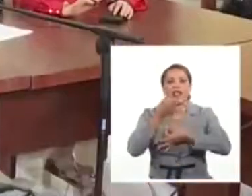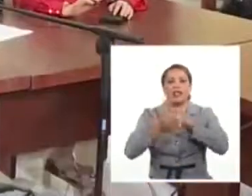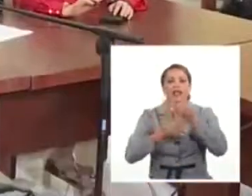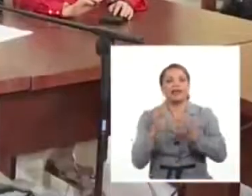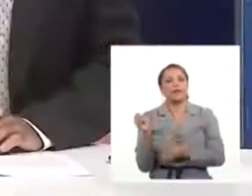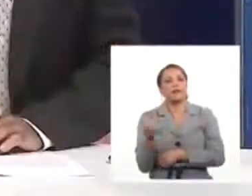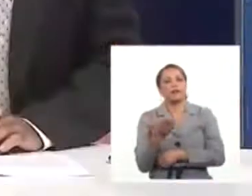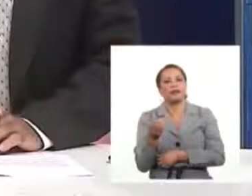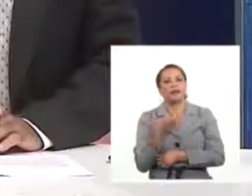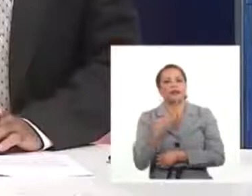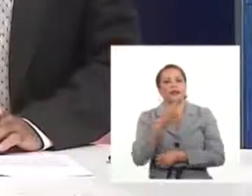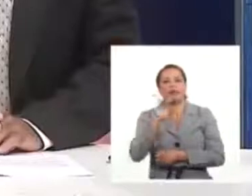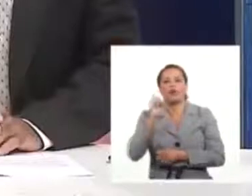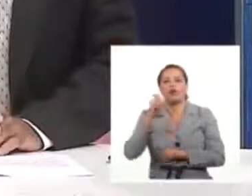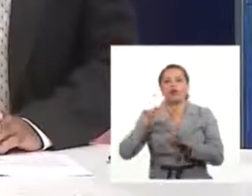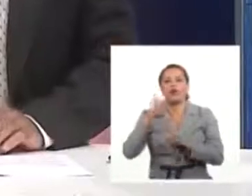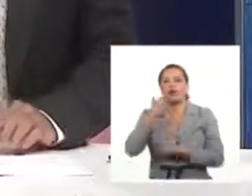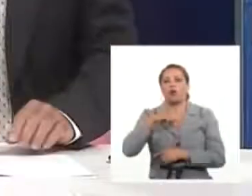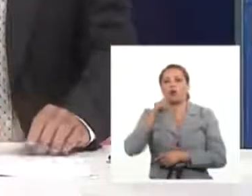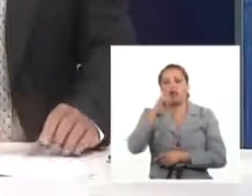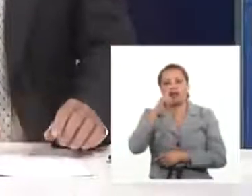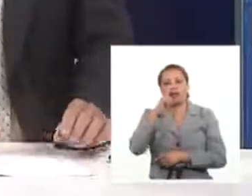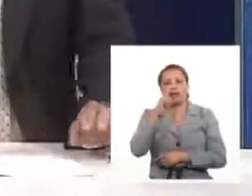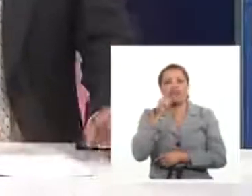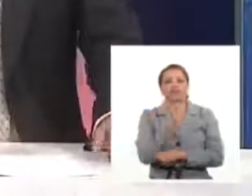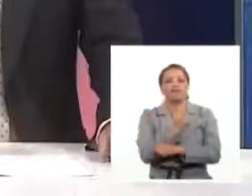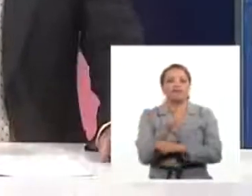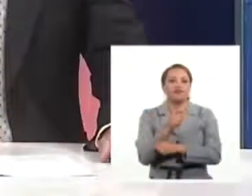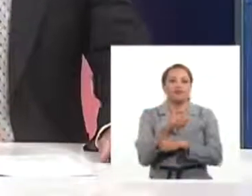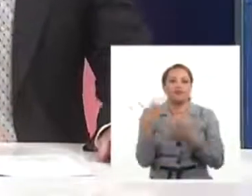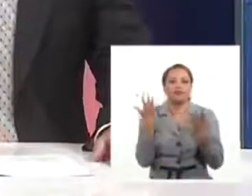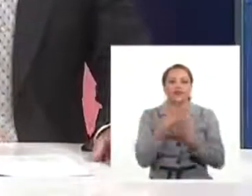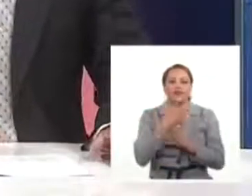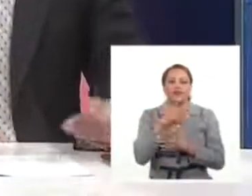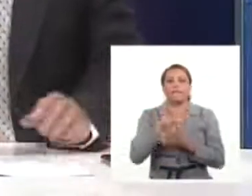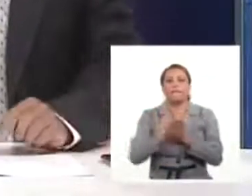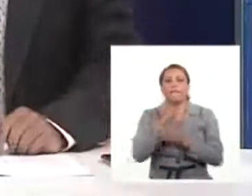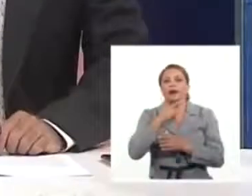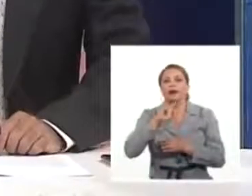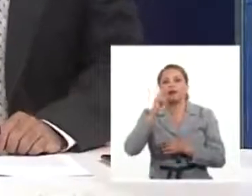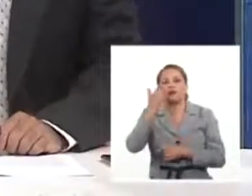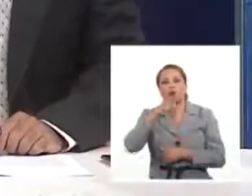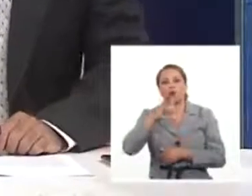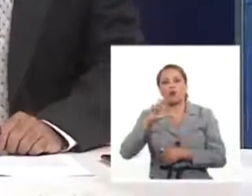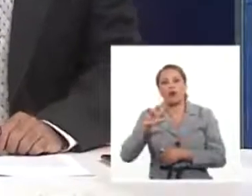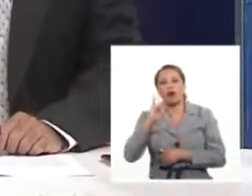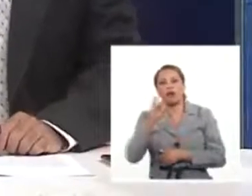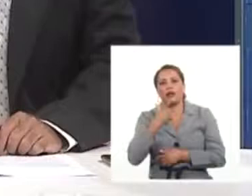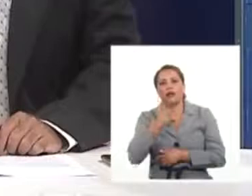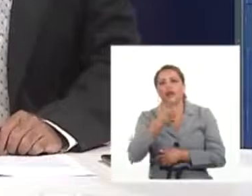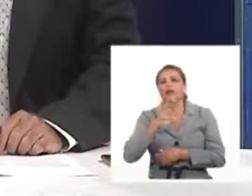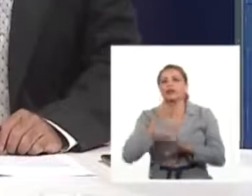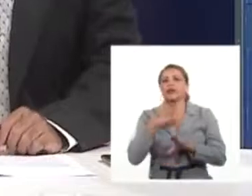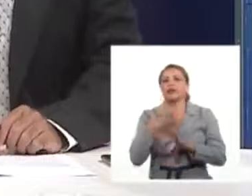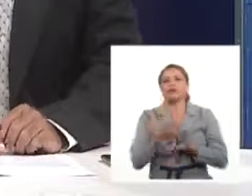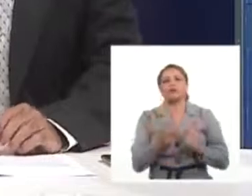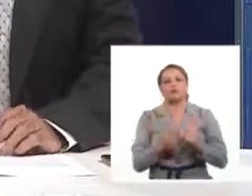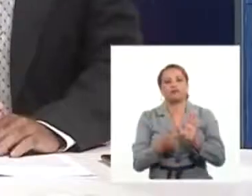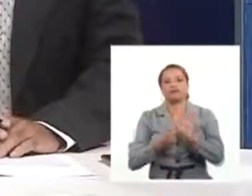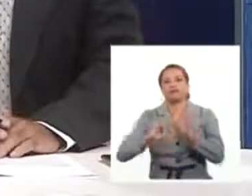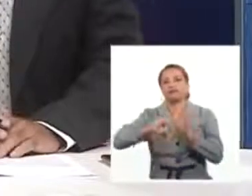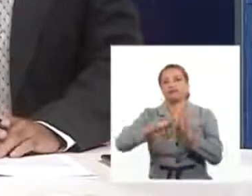las mentiras de la OTAN, a cargo del reconocido profesional Pascual Serrano y seguidamente iniciará la presentación de